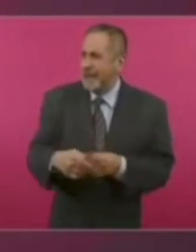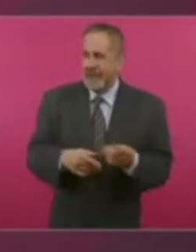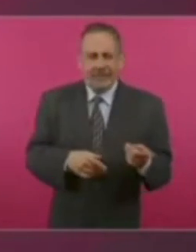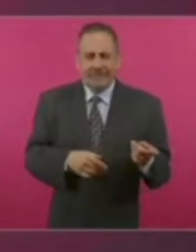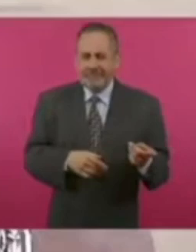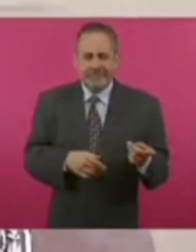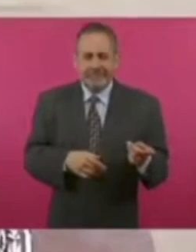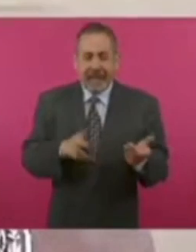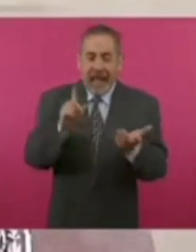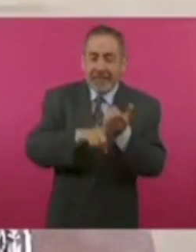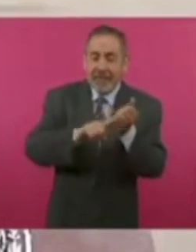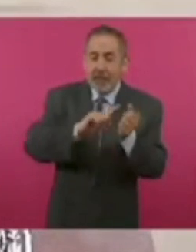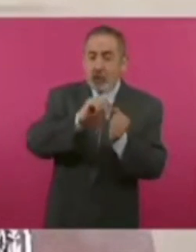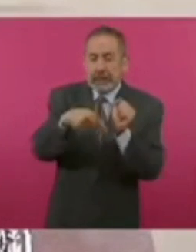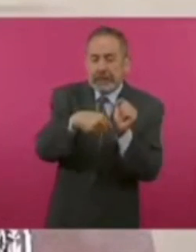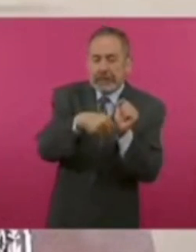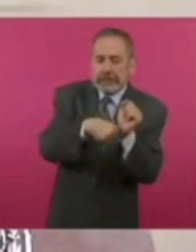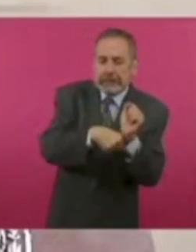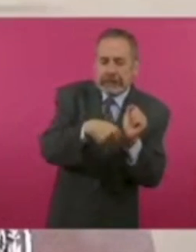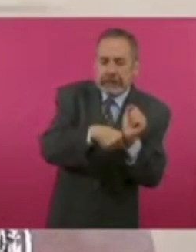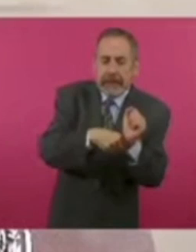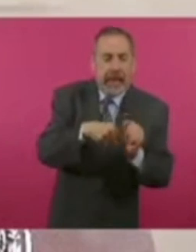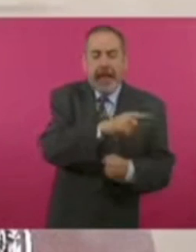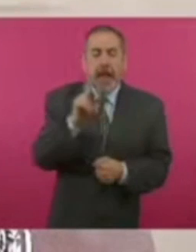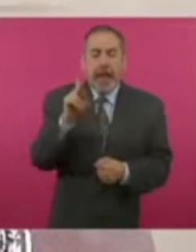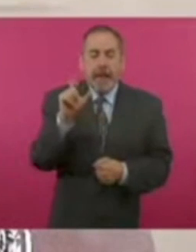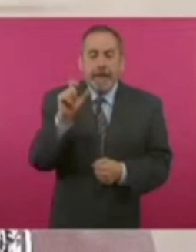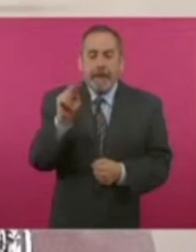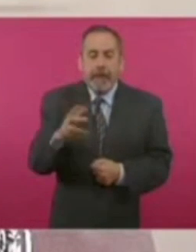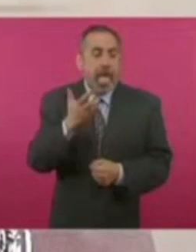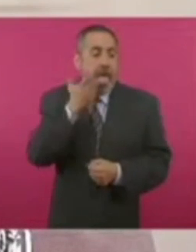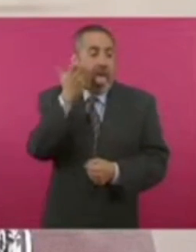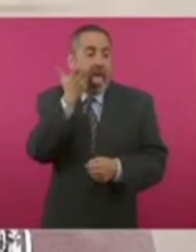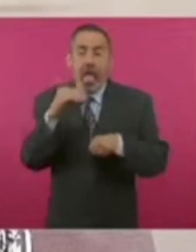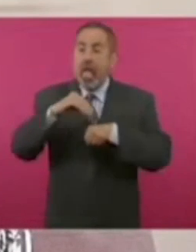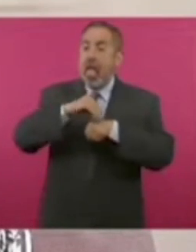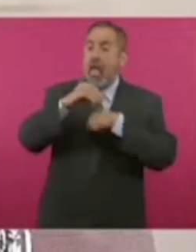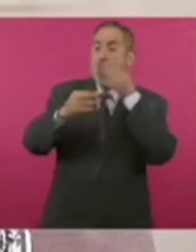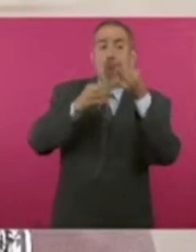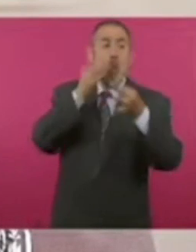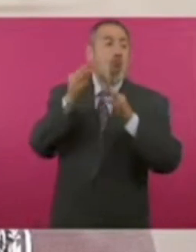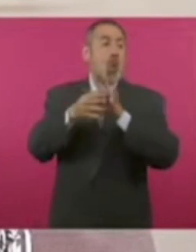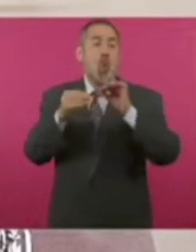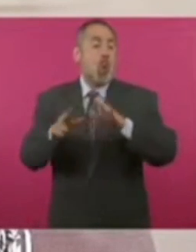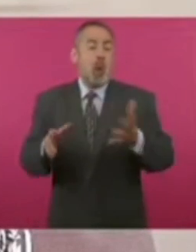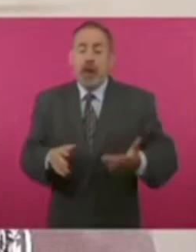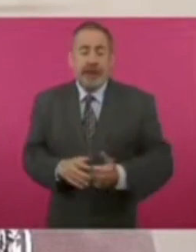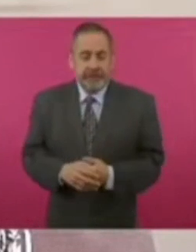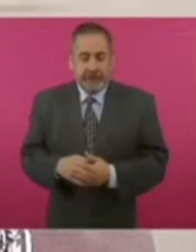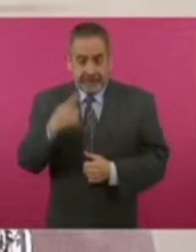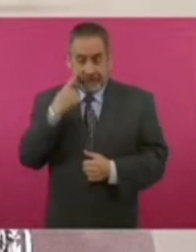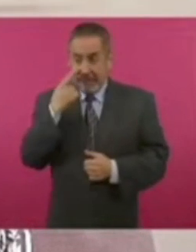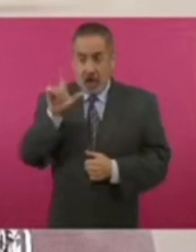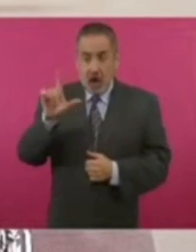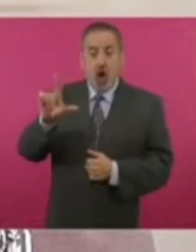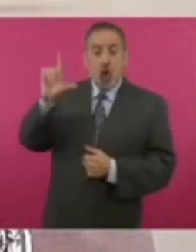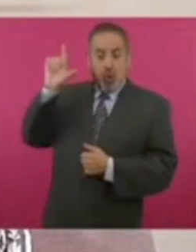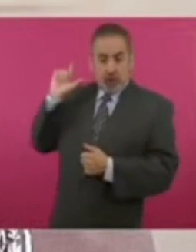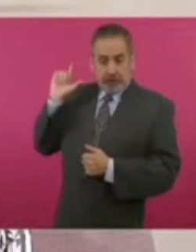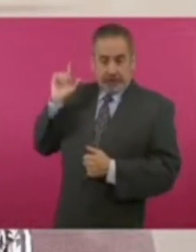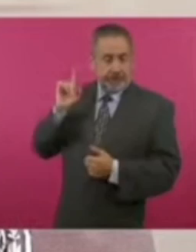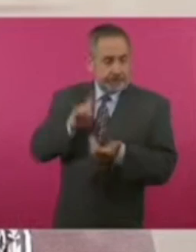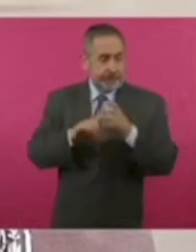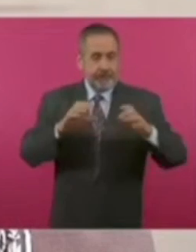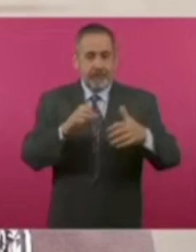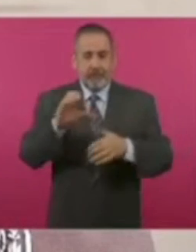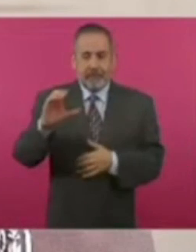esconden es que se trata de una estrategia publicitaria. El lunes pasado en el programa de Ciro